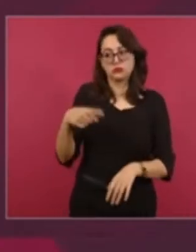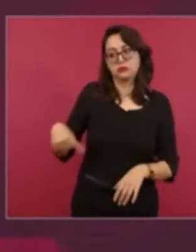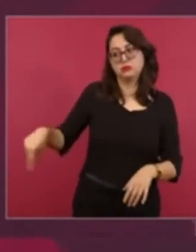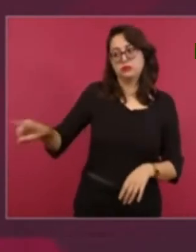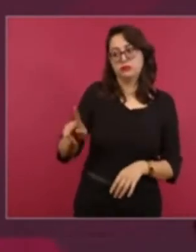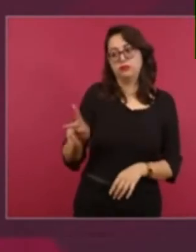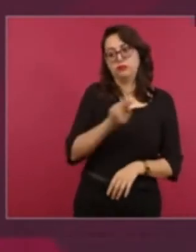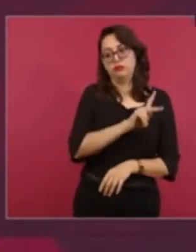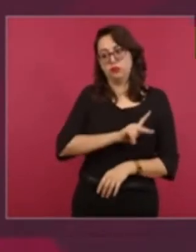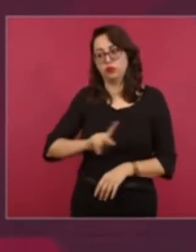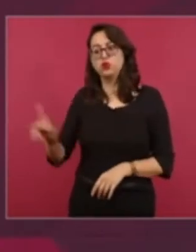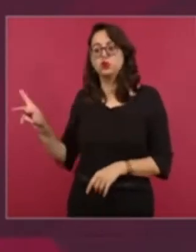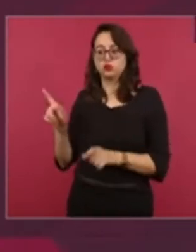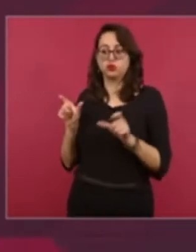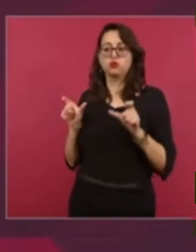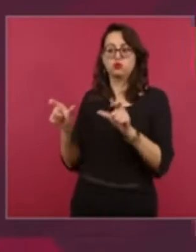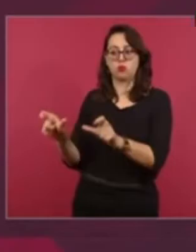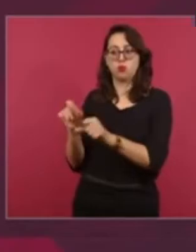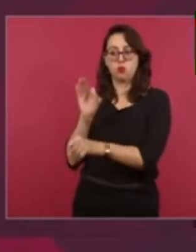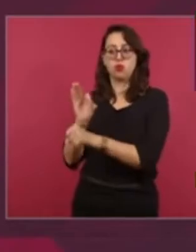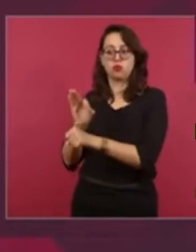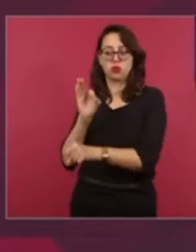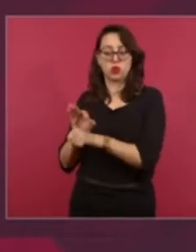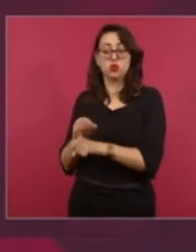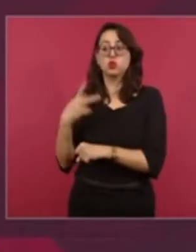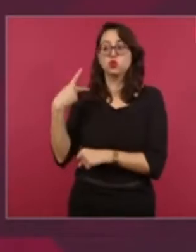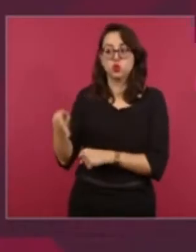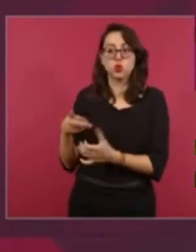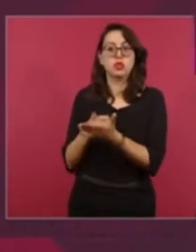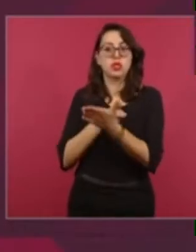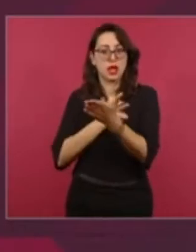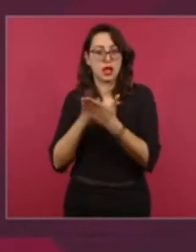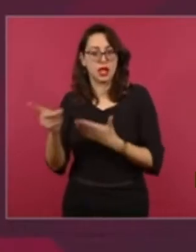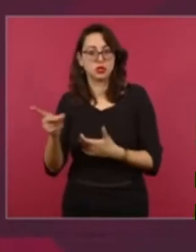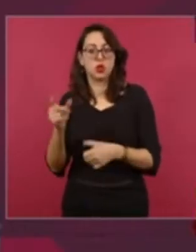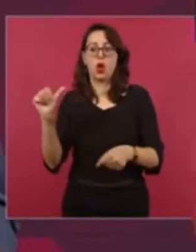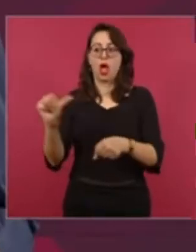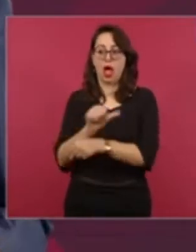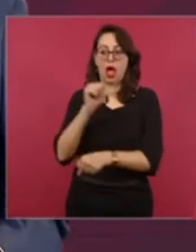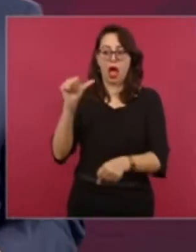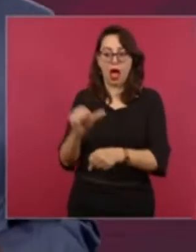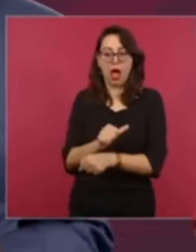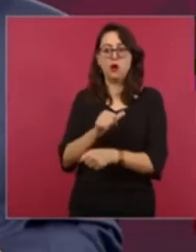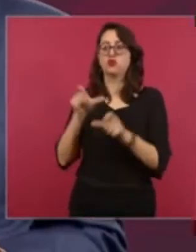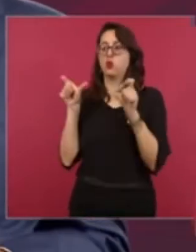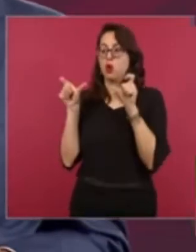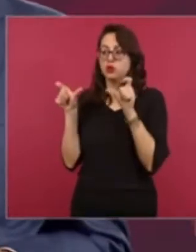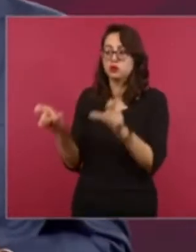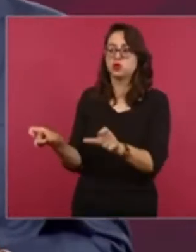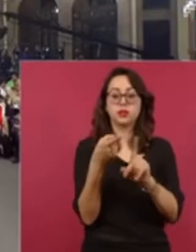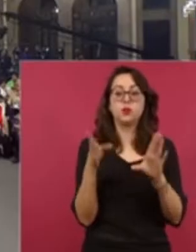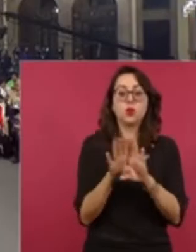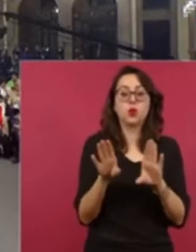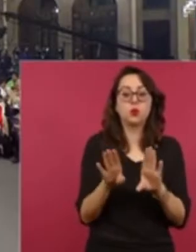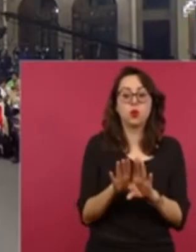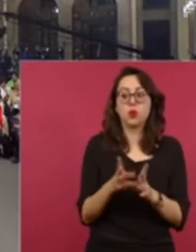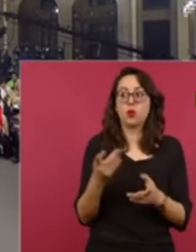fue atraído por este mismo organismo, en tanto adelantó que próximamente se informará más al respecto.